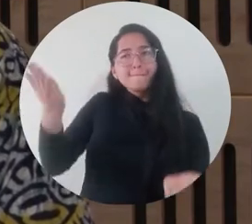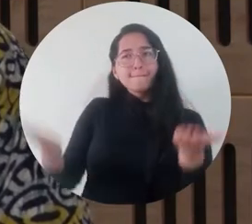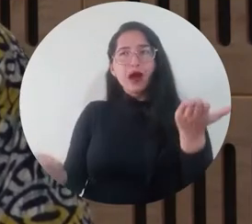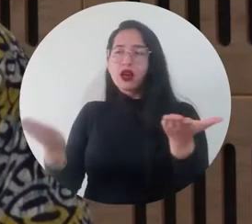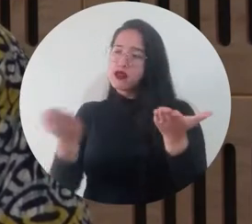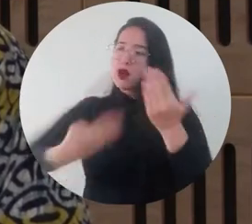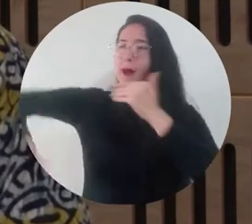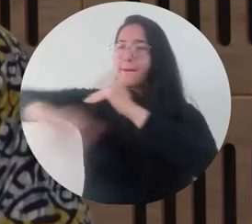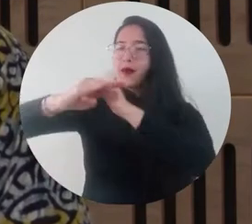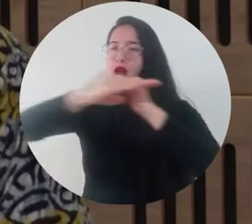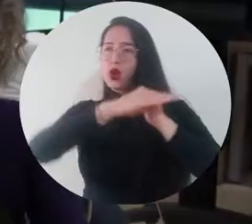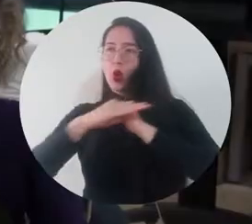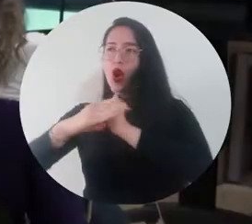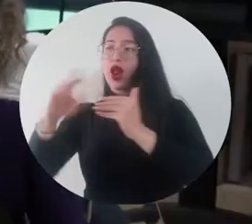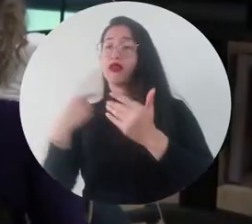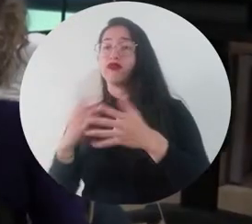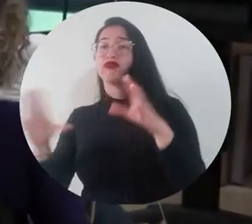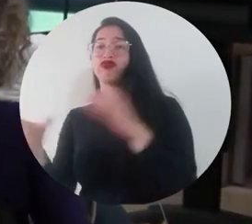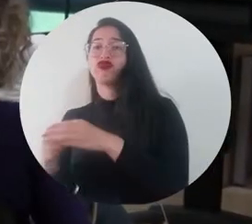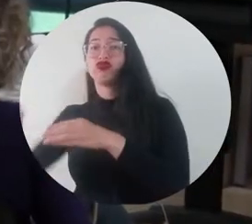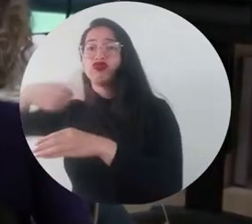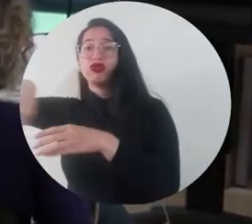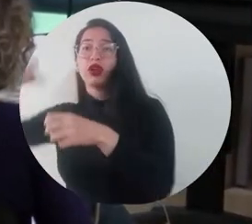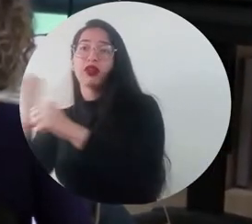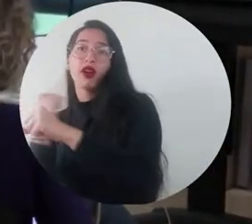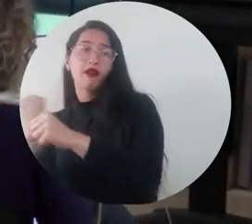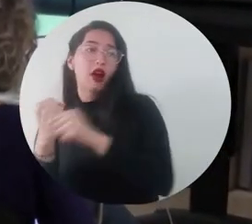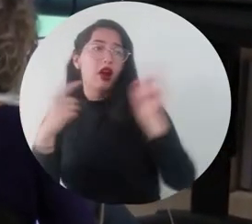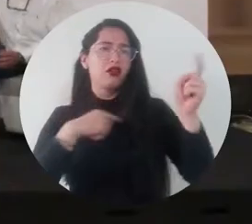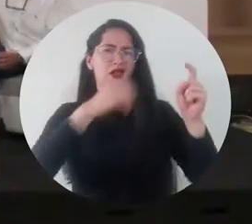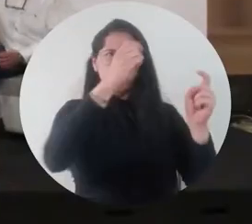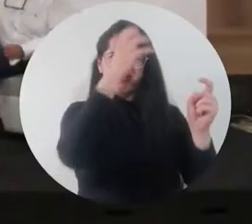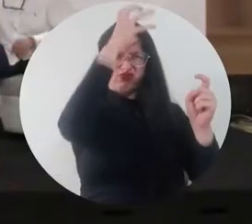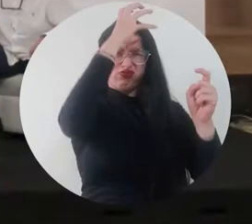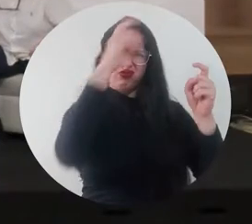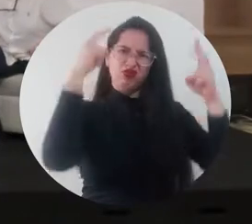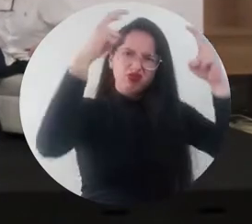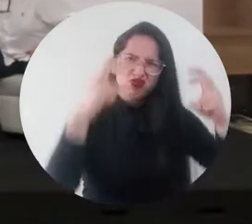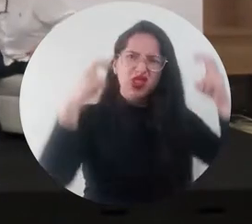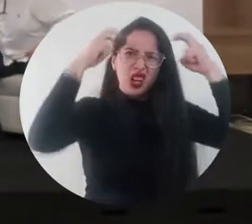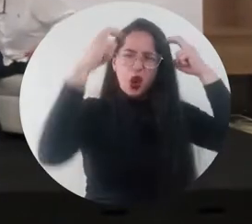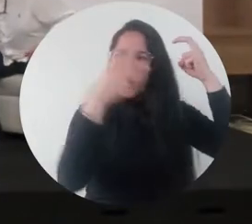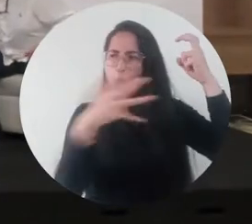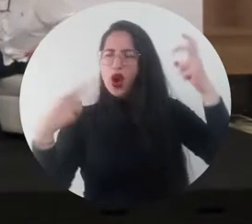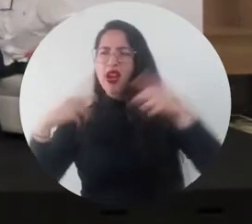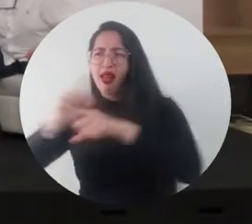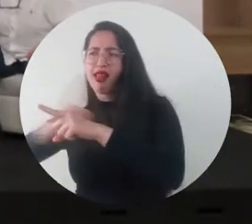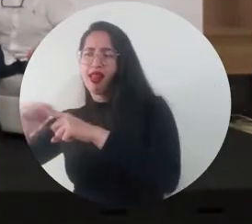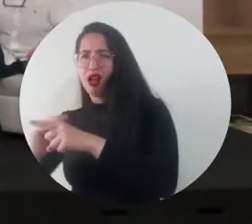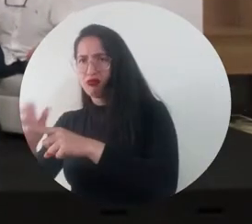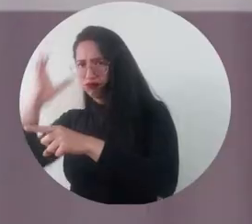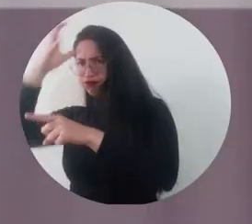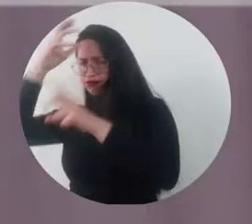adecuada de pesquería artesanal realmente requiere un muy buen nexo entre estas unidades